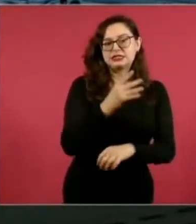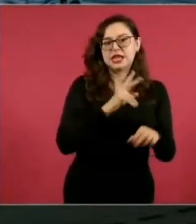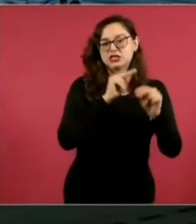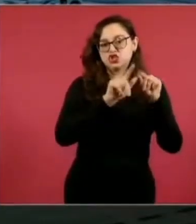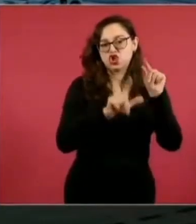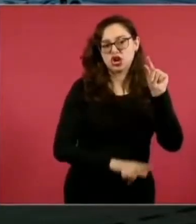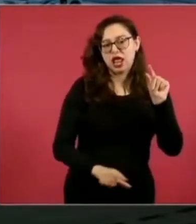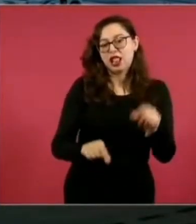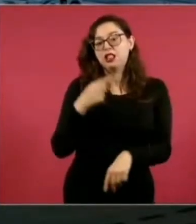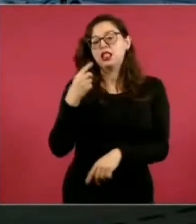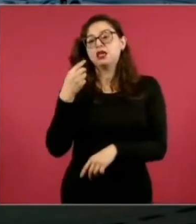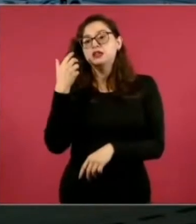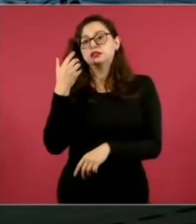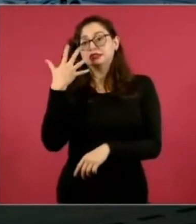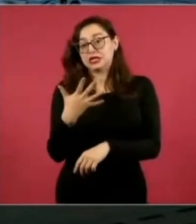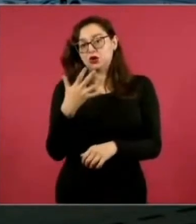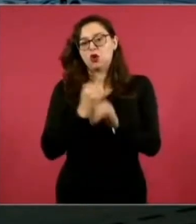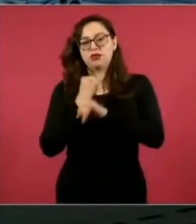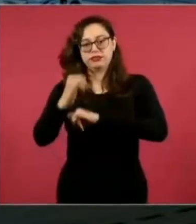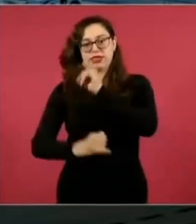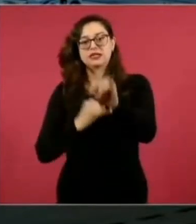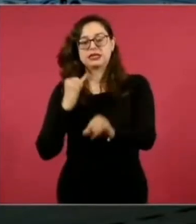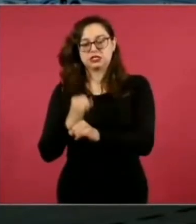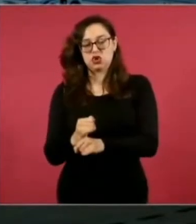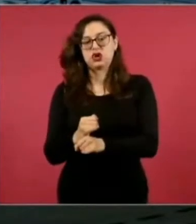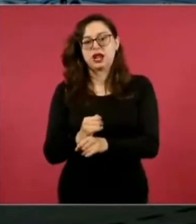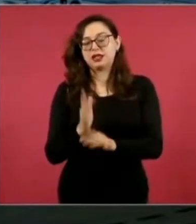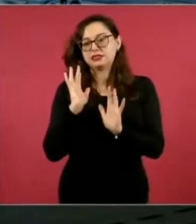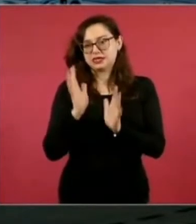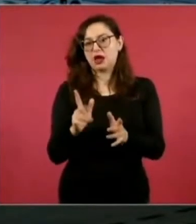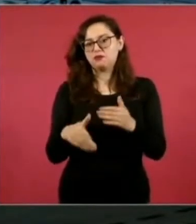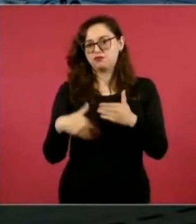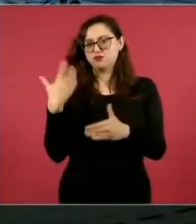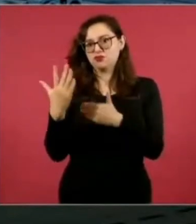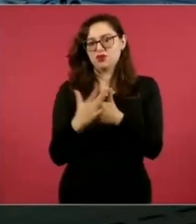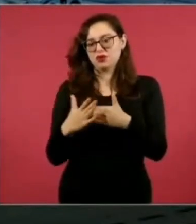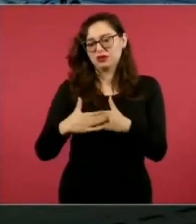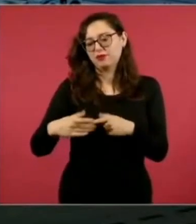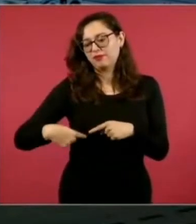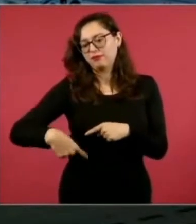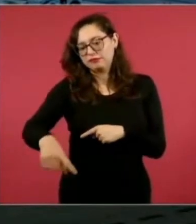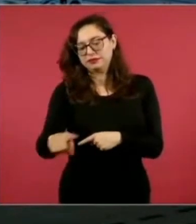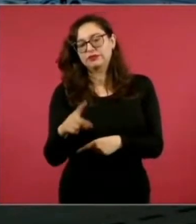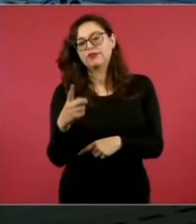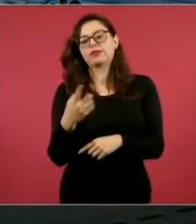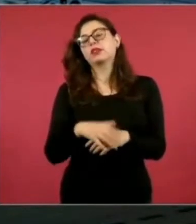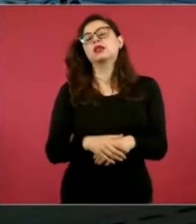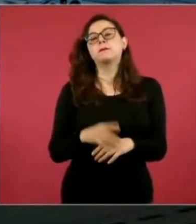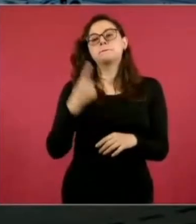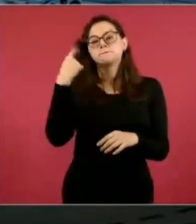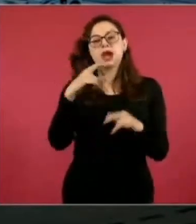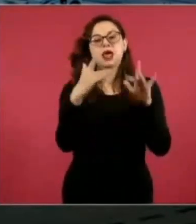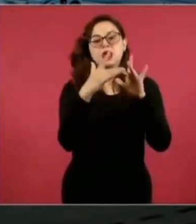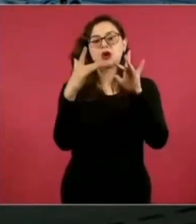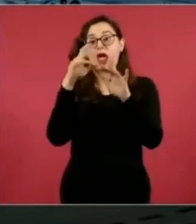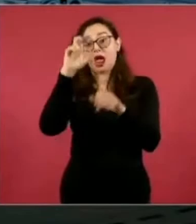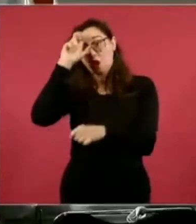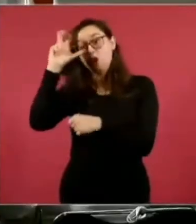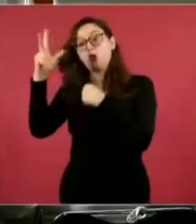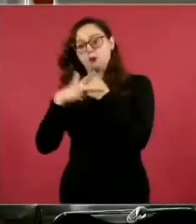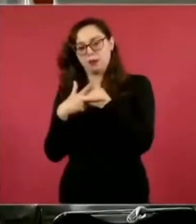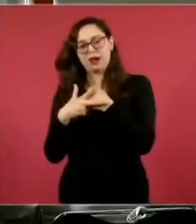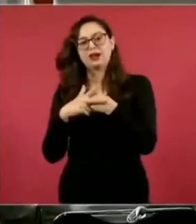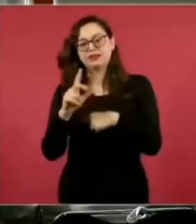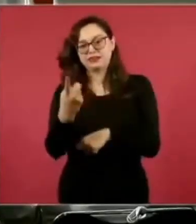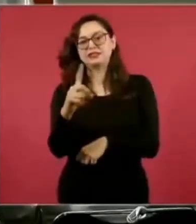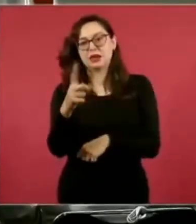antes de fin de año, Minneapolis y Detroit y por supuesto en diciembre también Frankfurt para conectar a Europa. Toda esa gente